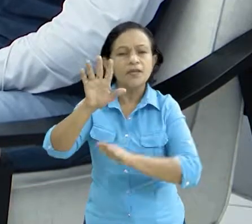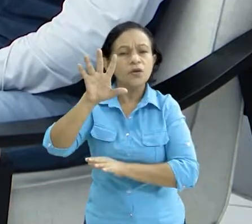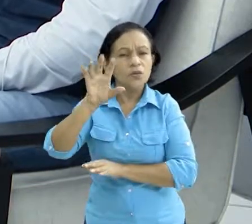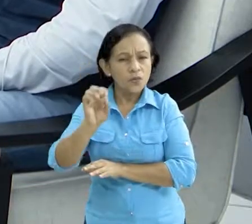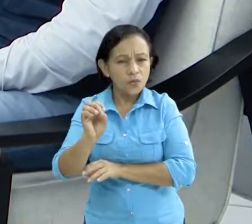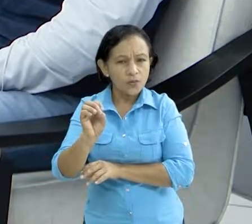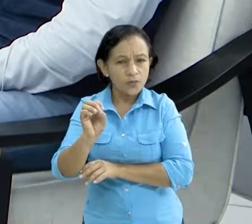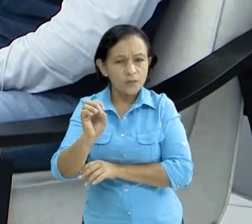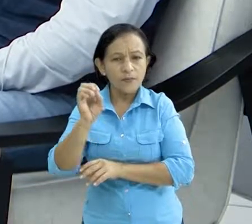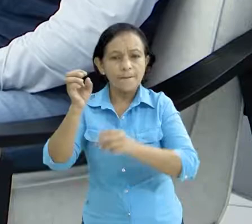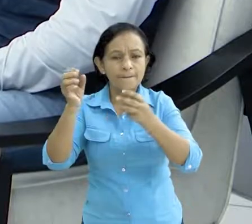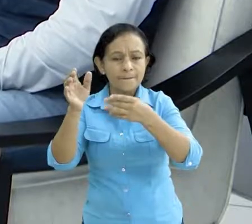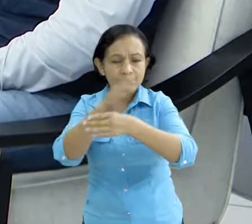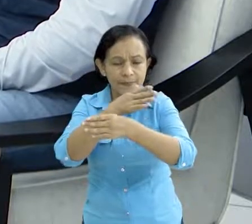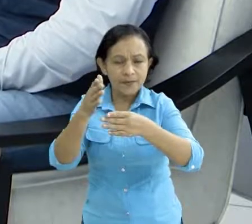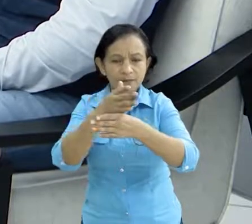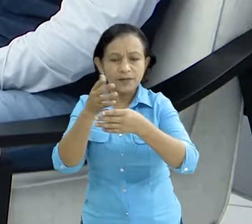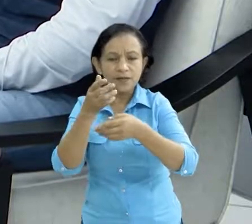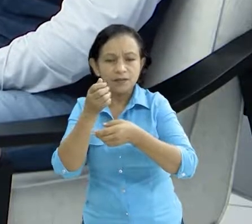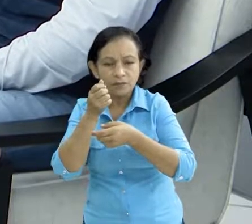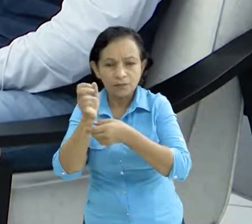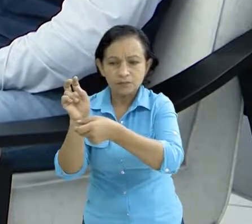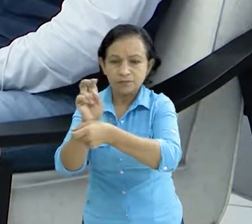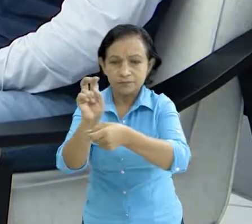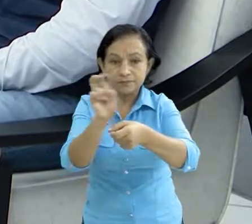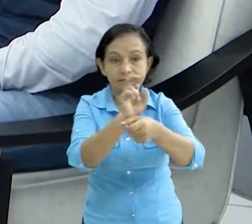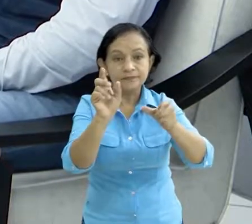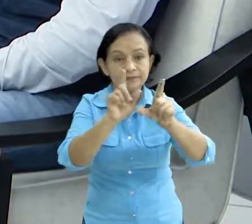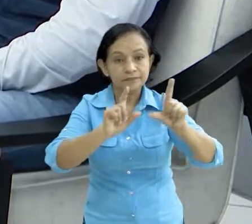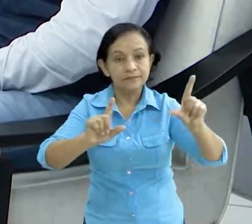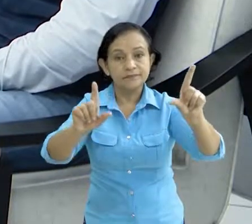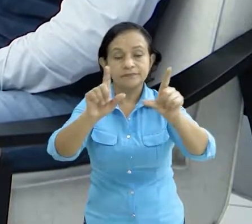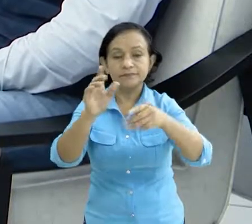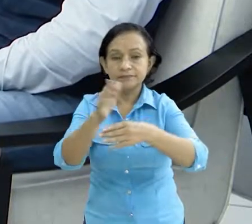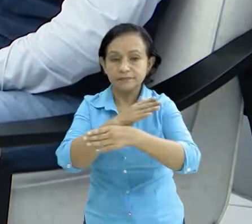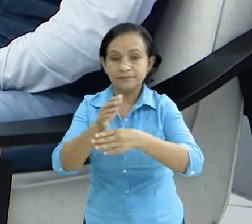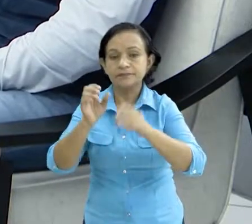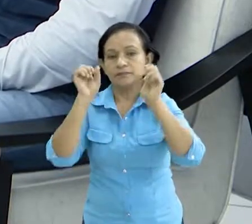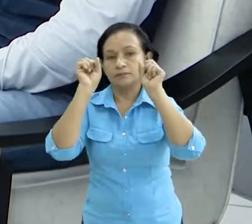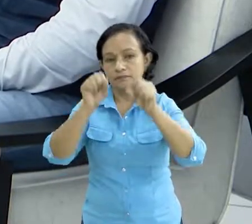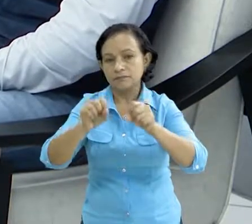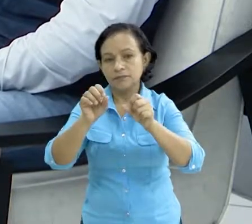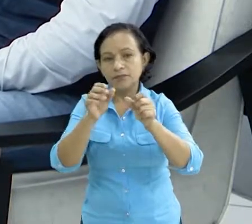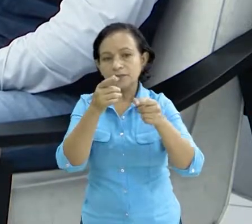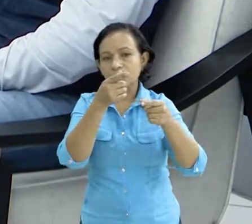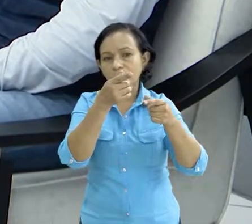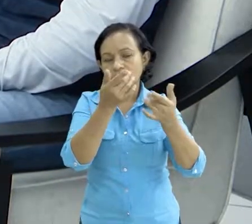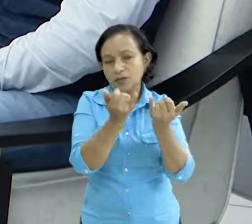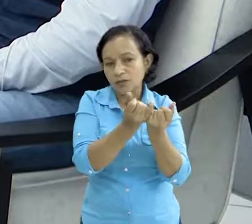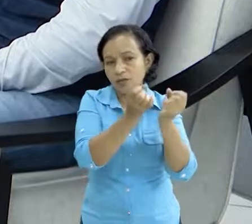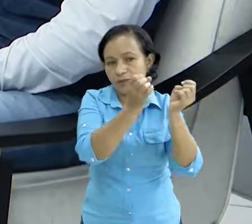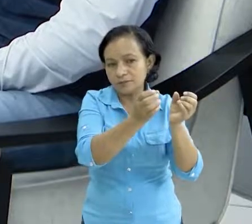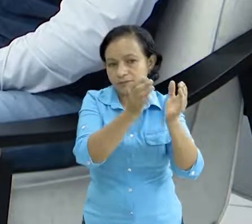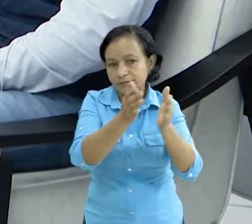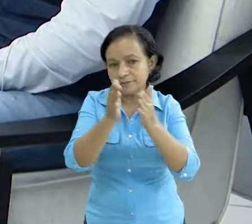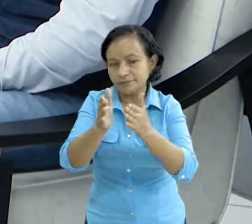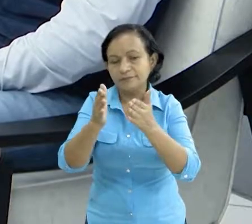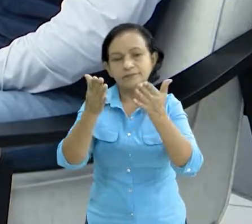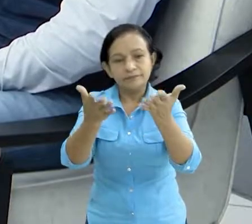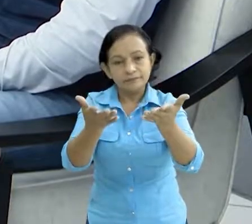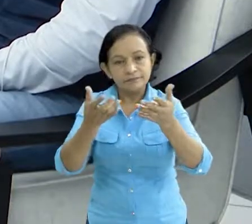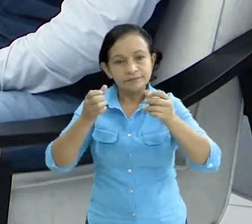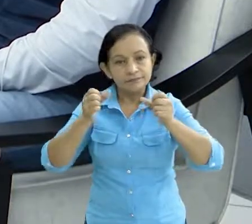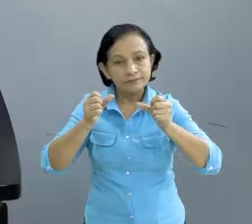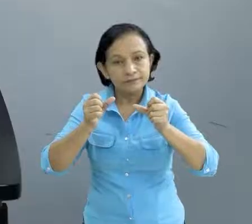equipos para monitoreo de los puestos de mando. Y vamos por fase, pues queremos continuar. Y también